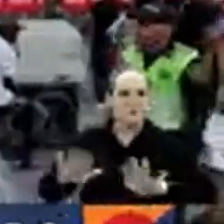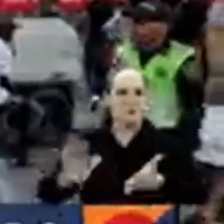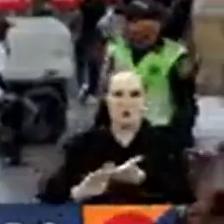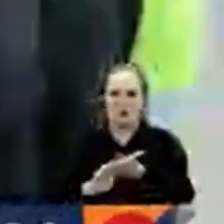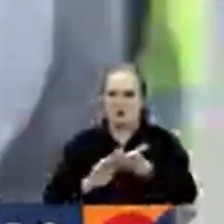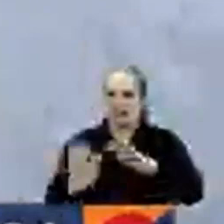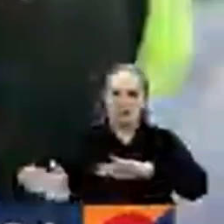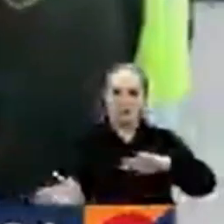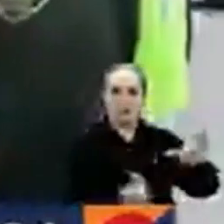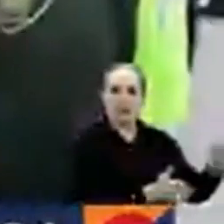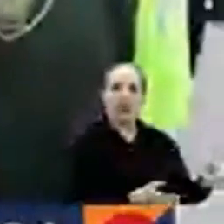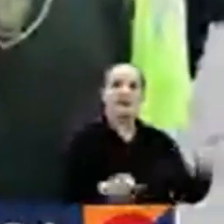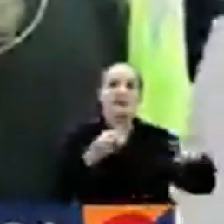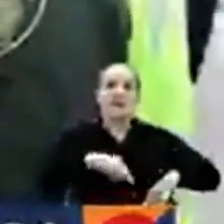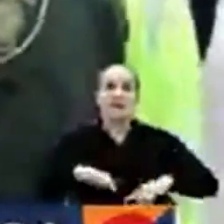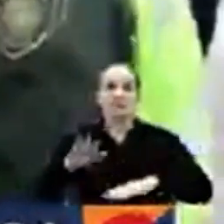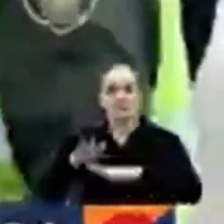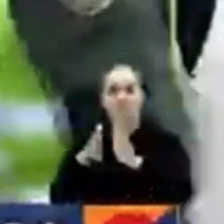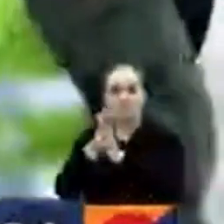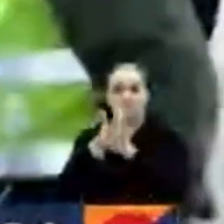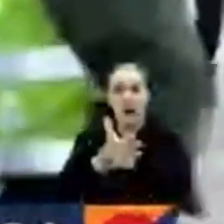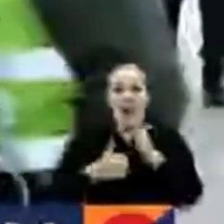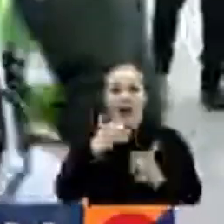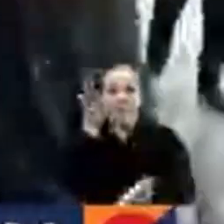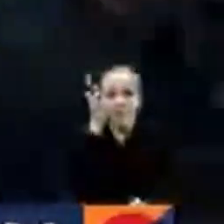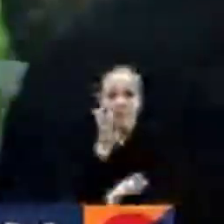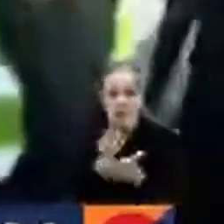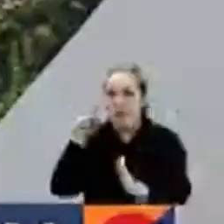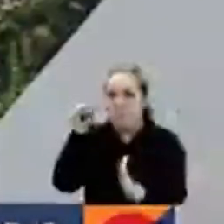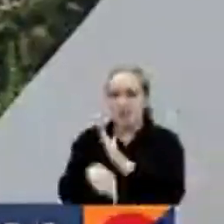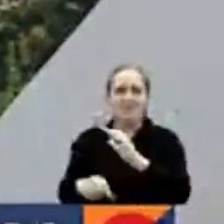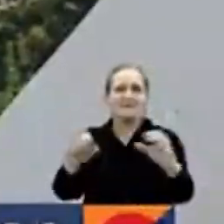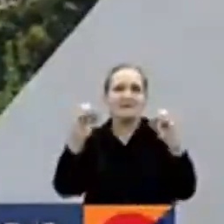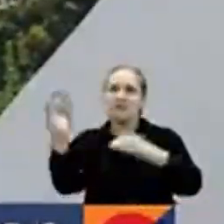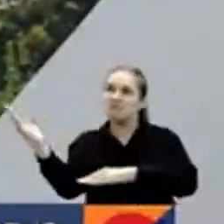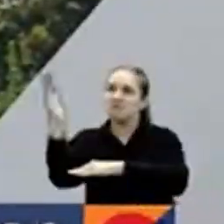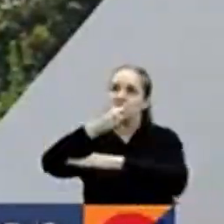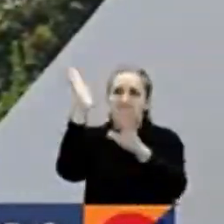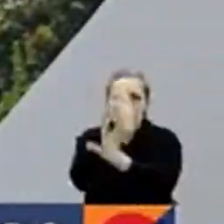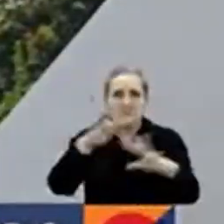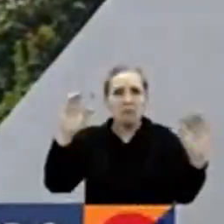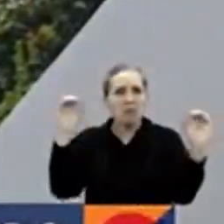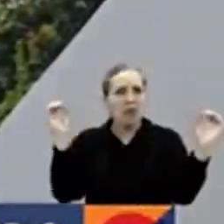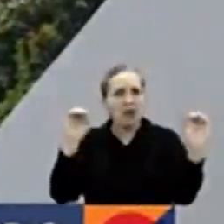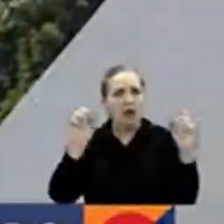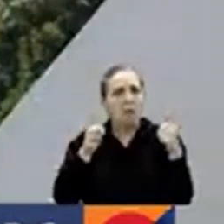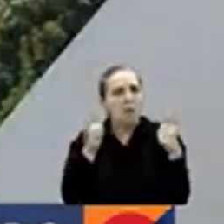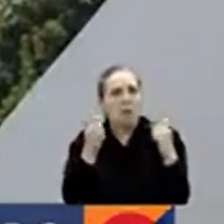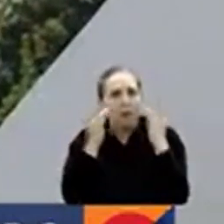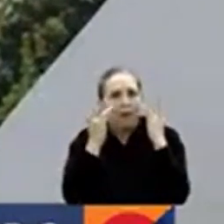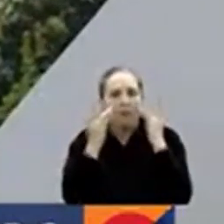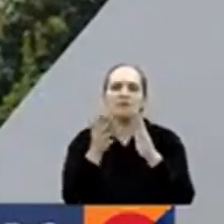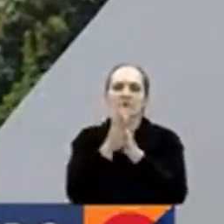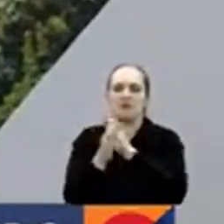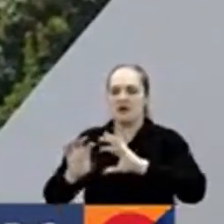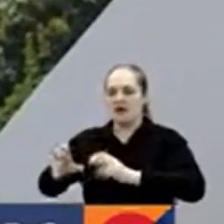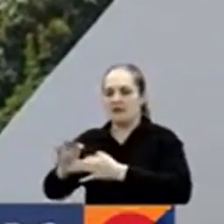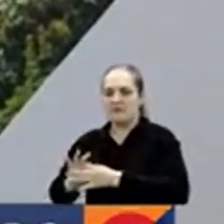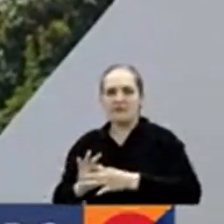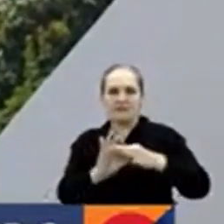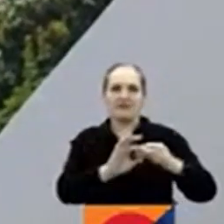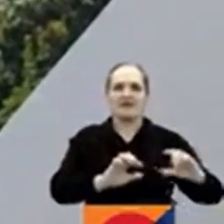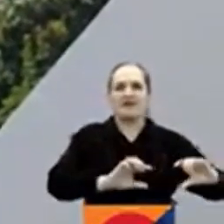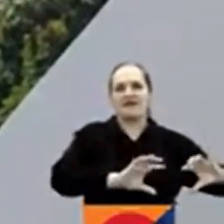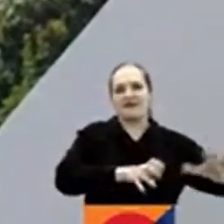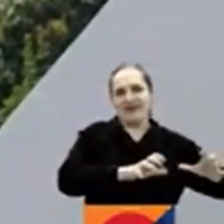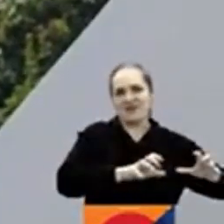También la institución informó que no se registró ningún homicidio durante la noche de este evento. RTBC Noticias y Radio Nacional de